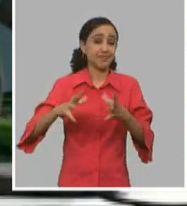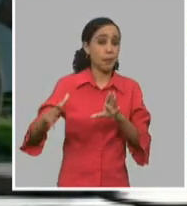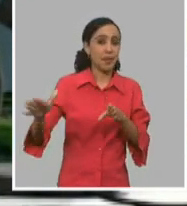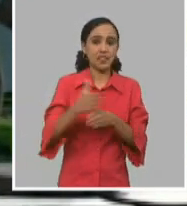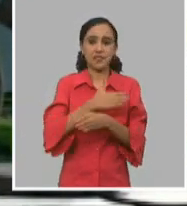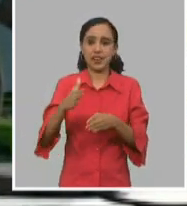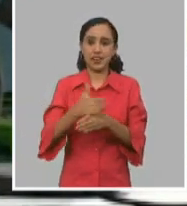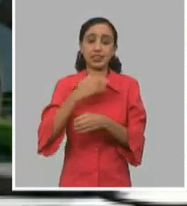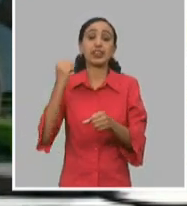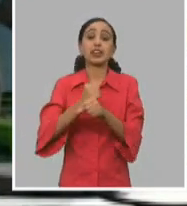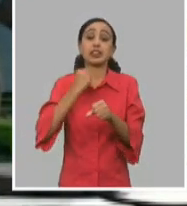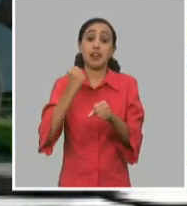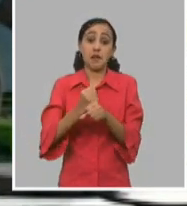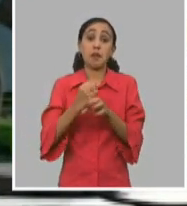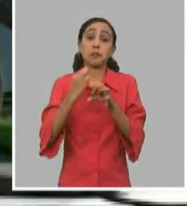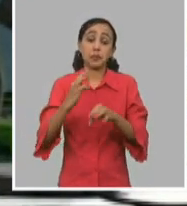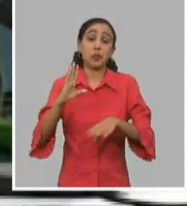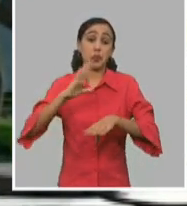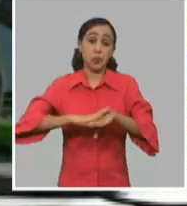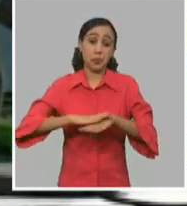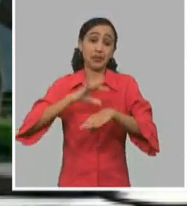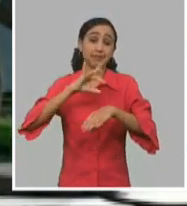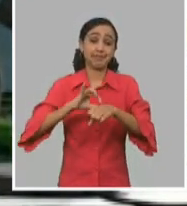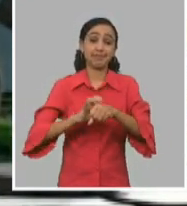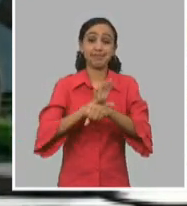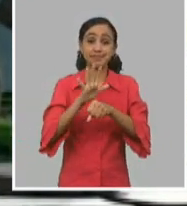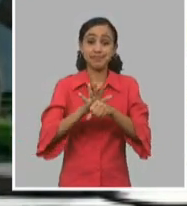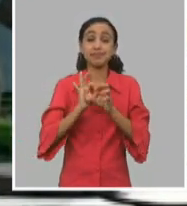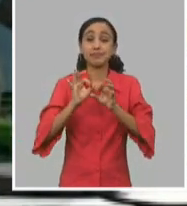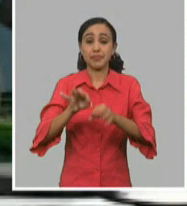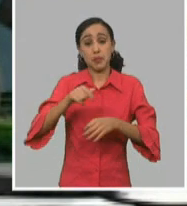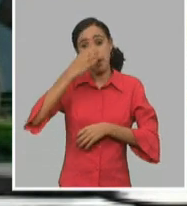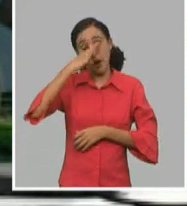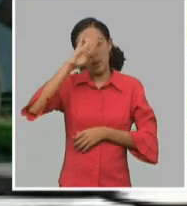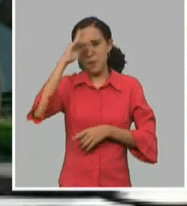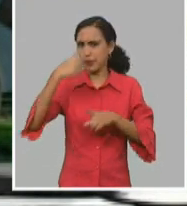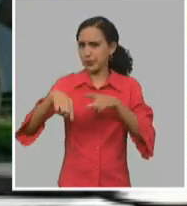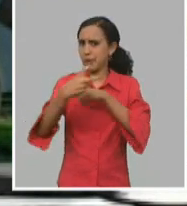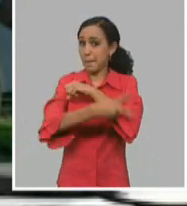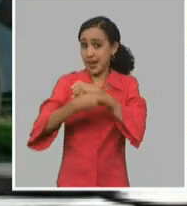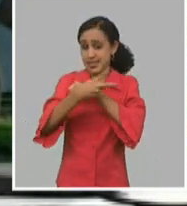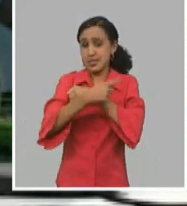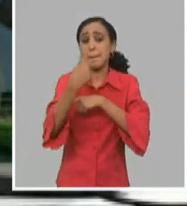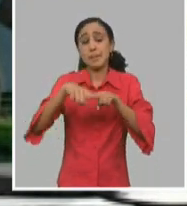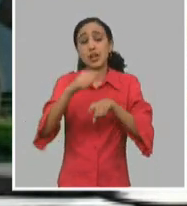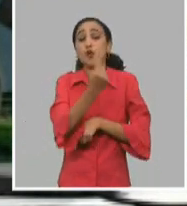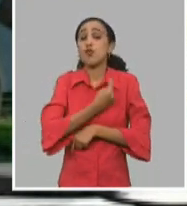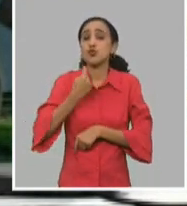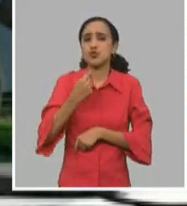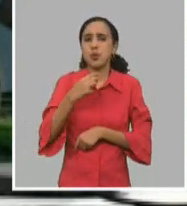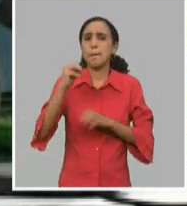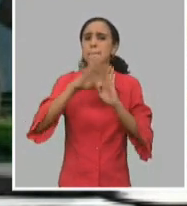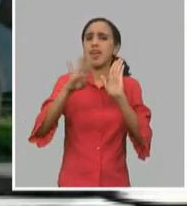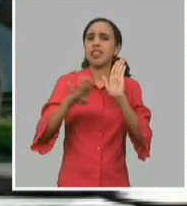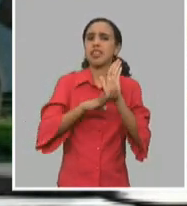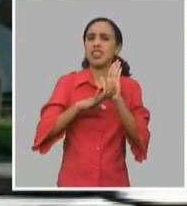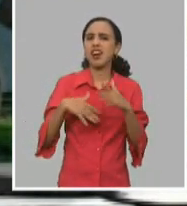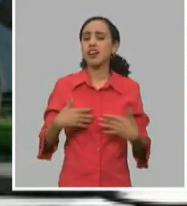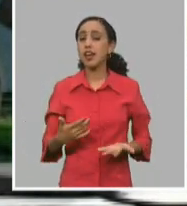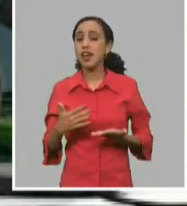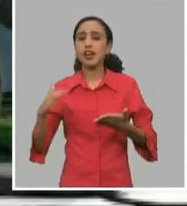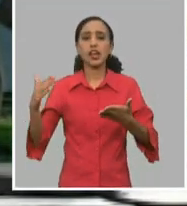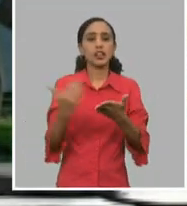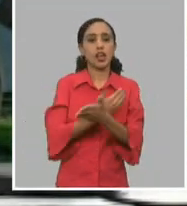pandemia al mundo y a Cuba y a todos nosotros, todas las medidas que estamos tomando eran medidas para paliar un problema que se nos ha venido encima.